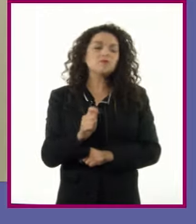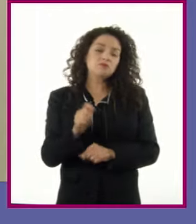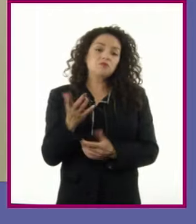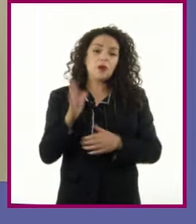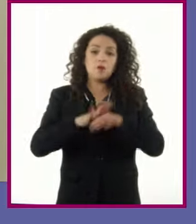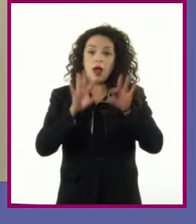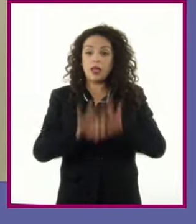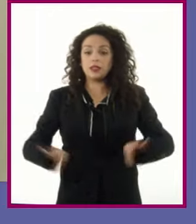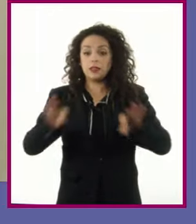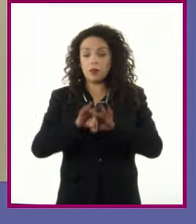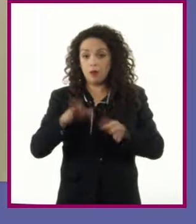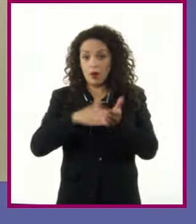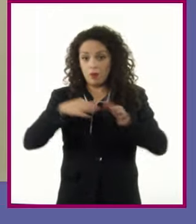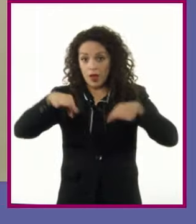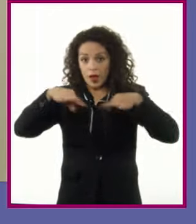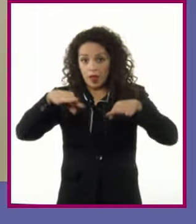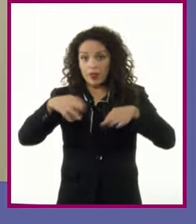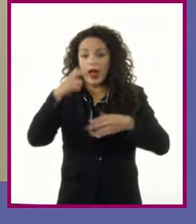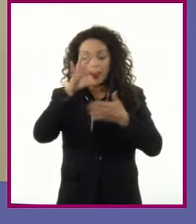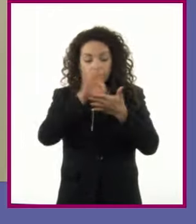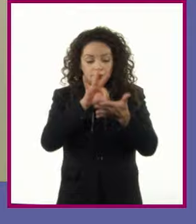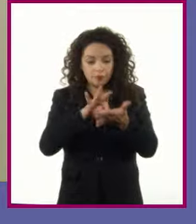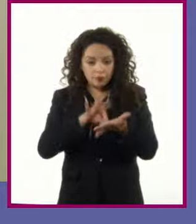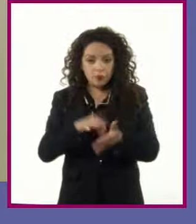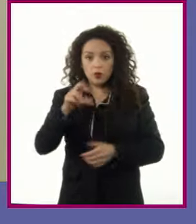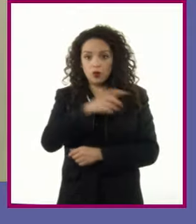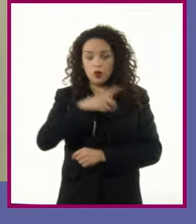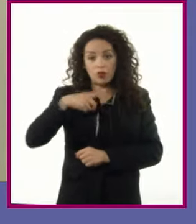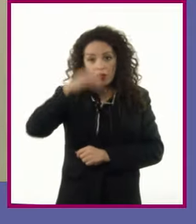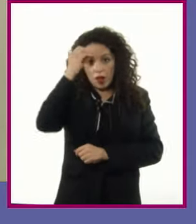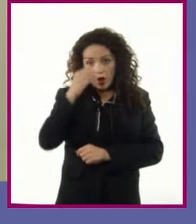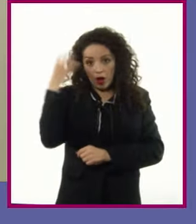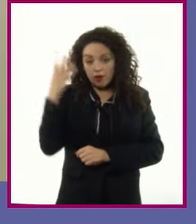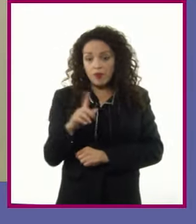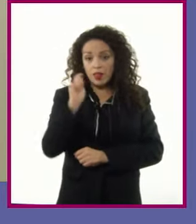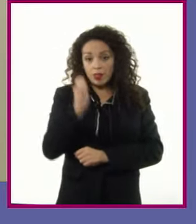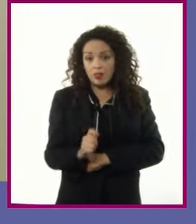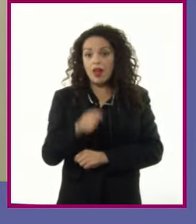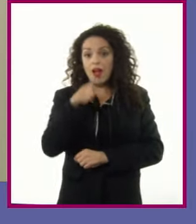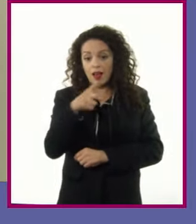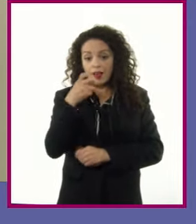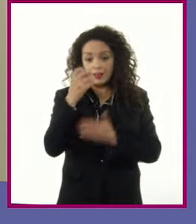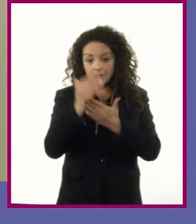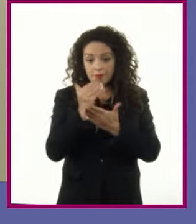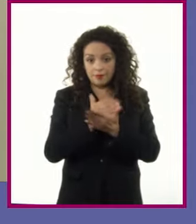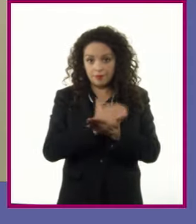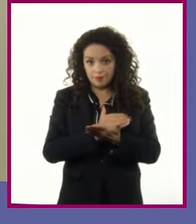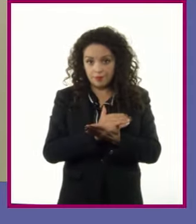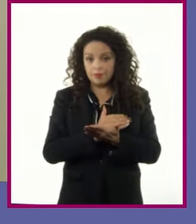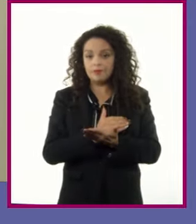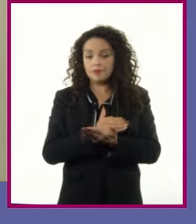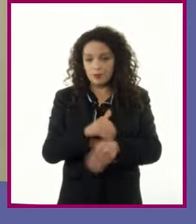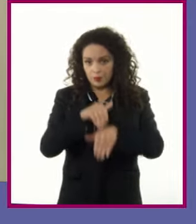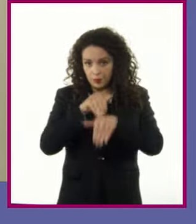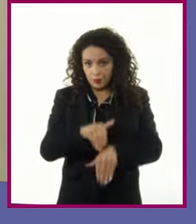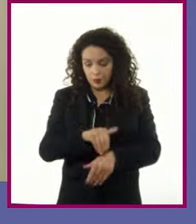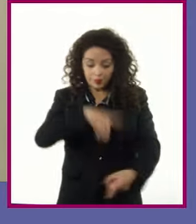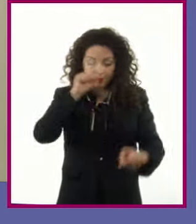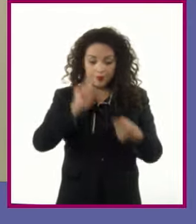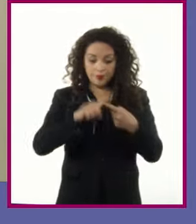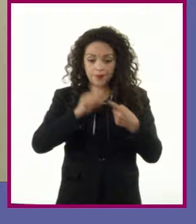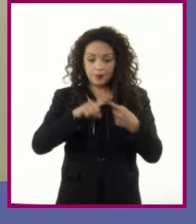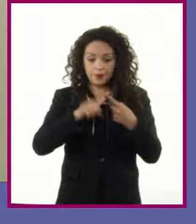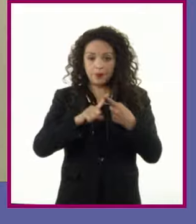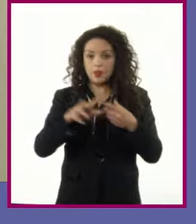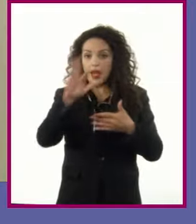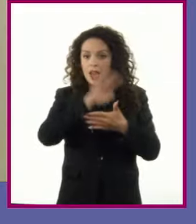importantes del documento original Y no olvides seguir estos pasos Número 1 Leer